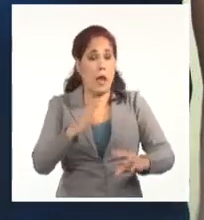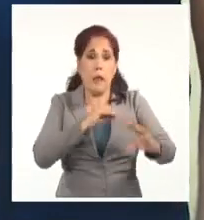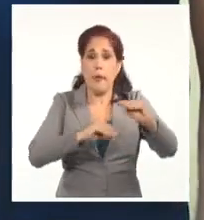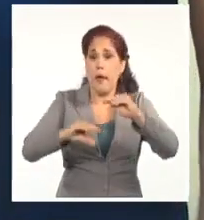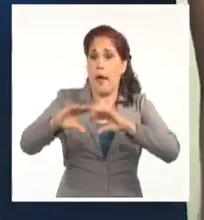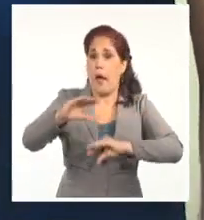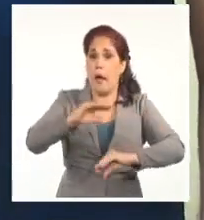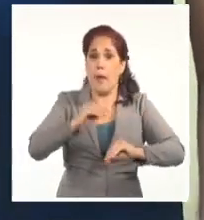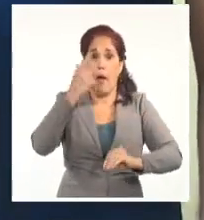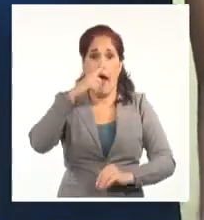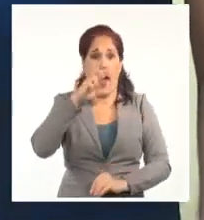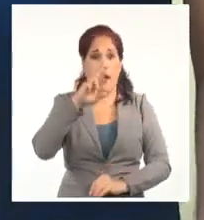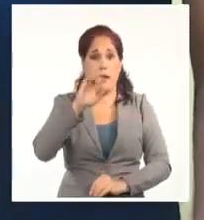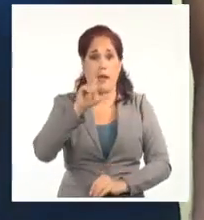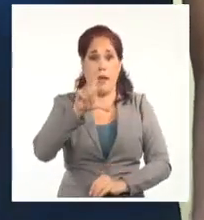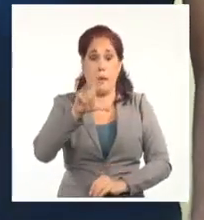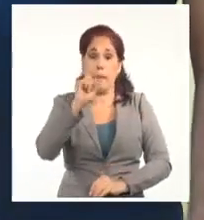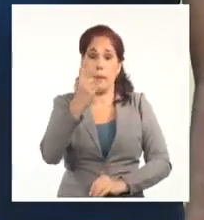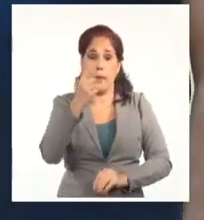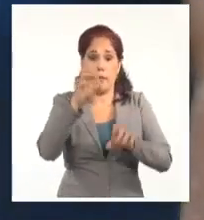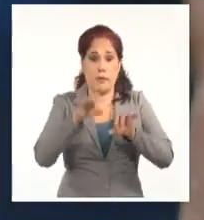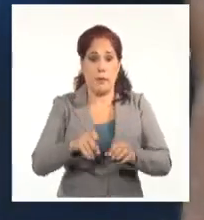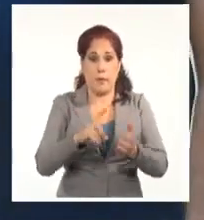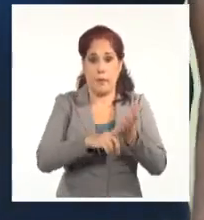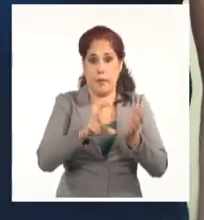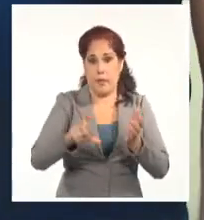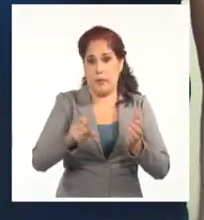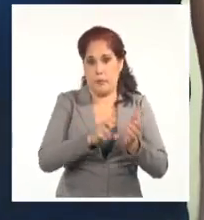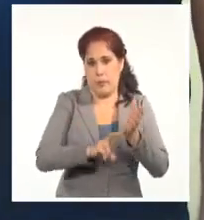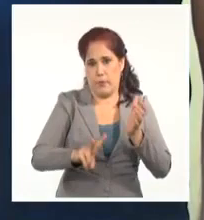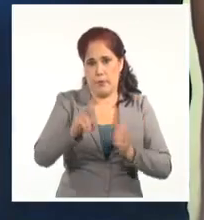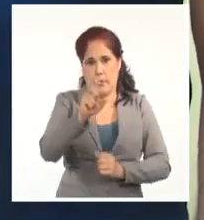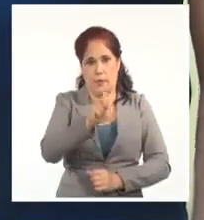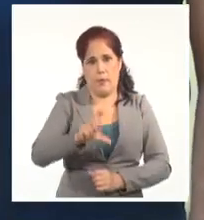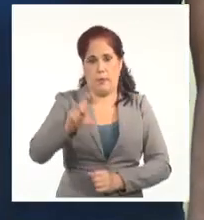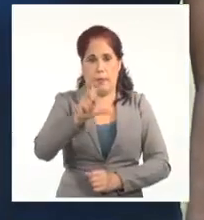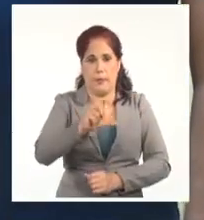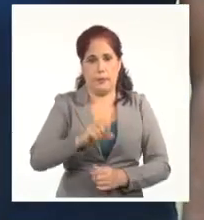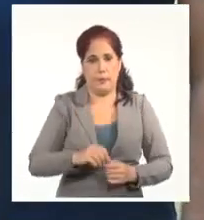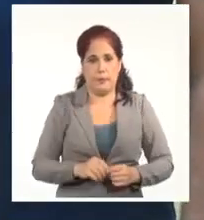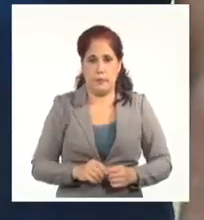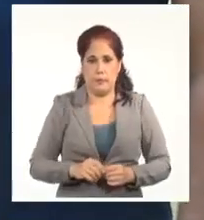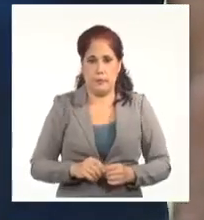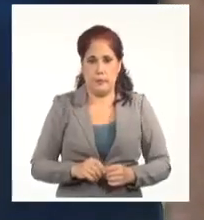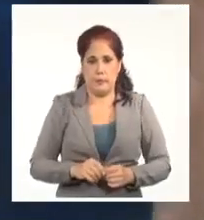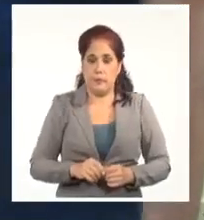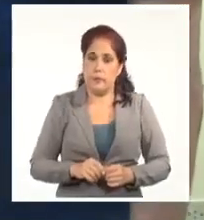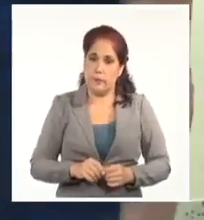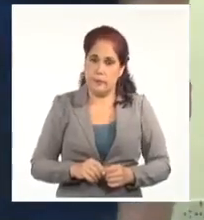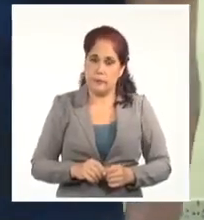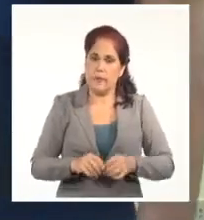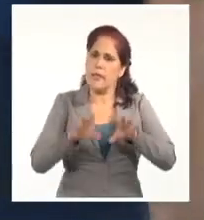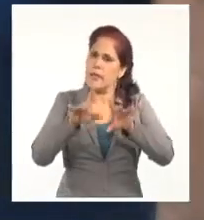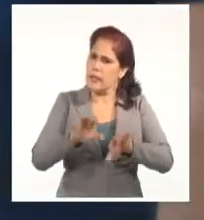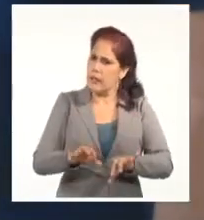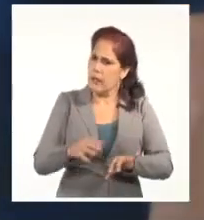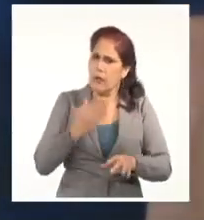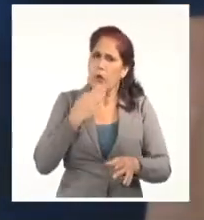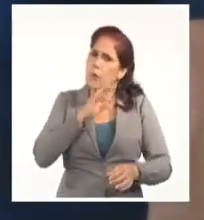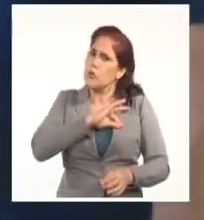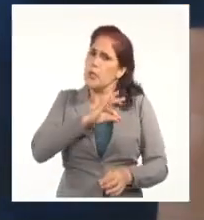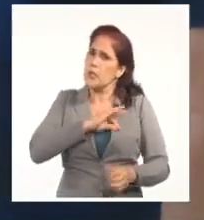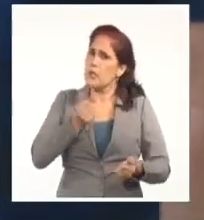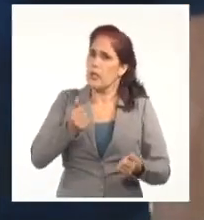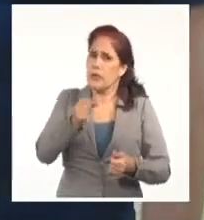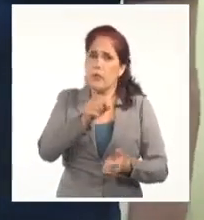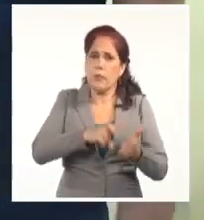con Ariel Santana, primer secretario del partido en la provincia de Camagüey. Secretario, ¿cómo se encuentra el